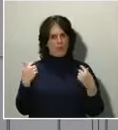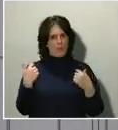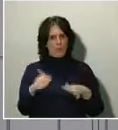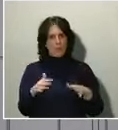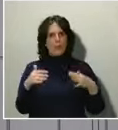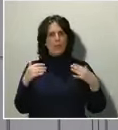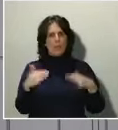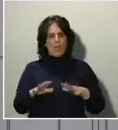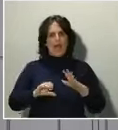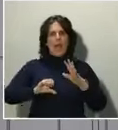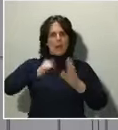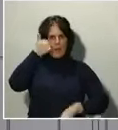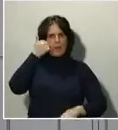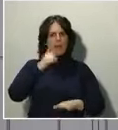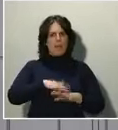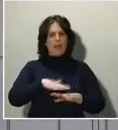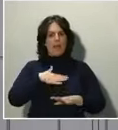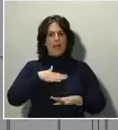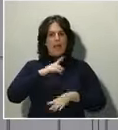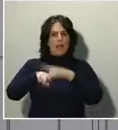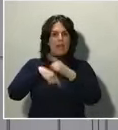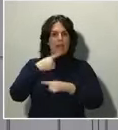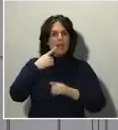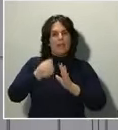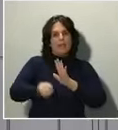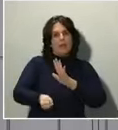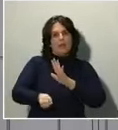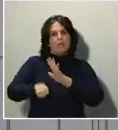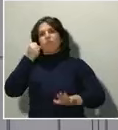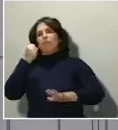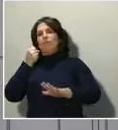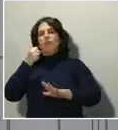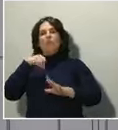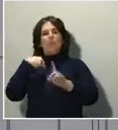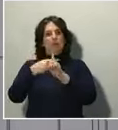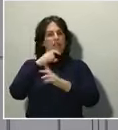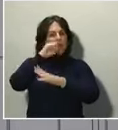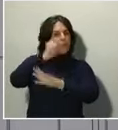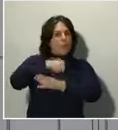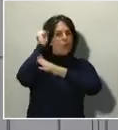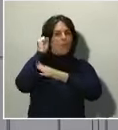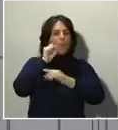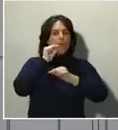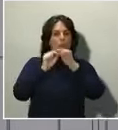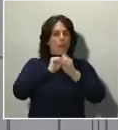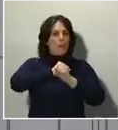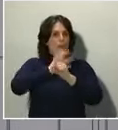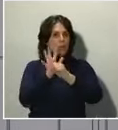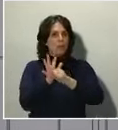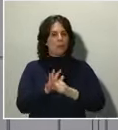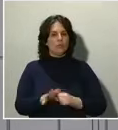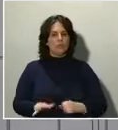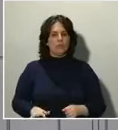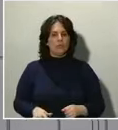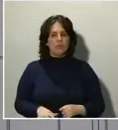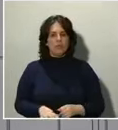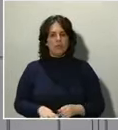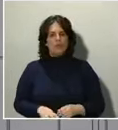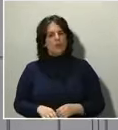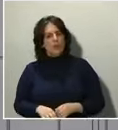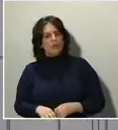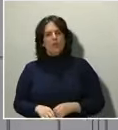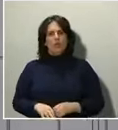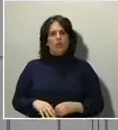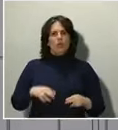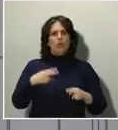poder frenar y acabar y derrotar al virus, pues, lógicamente, ha habido personas o políticos que han reprochado